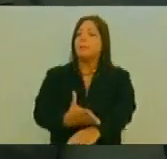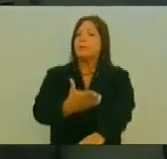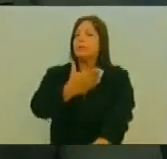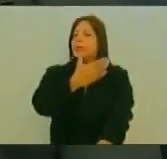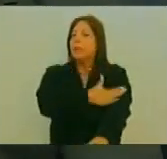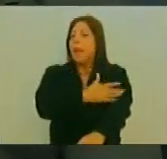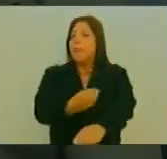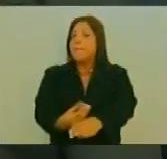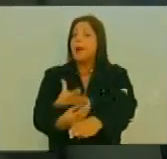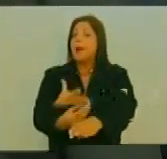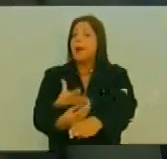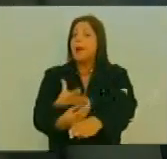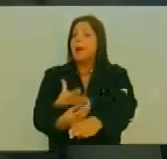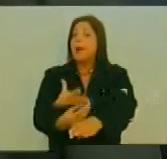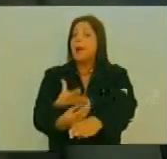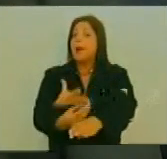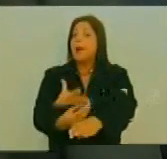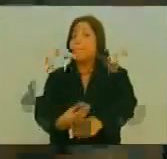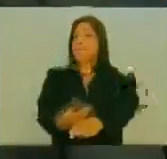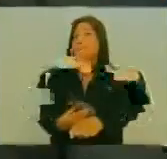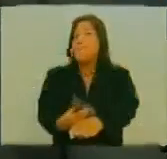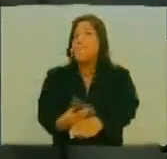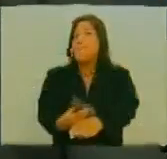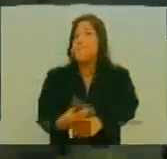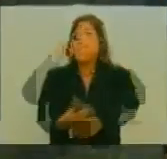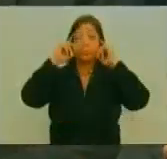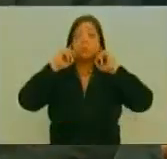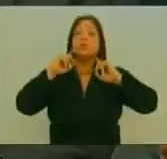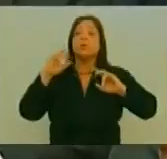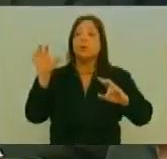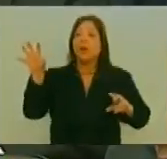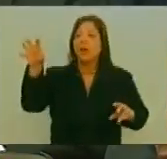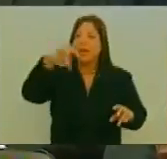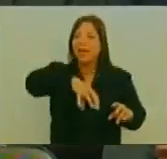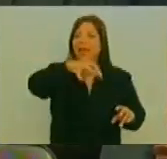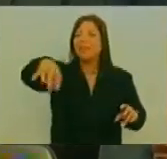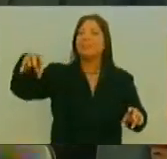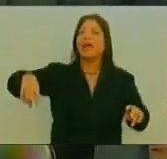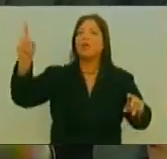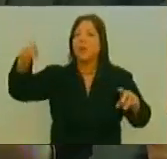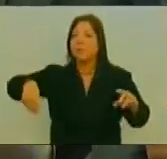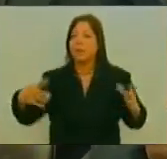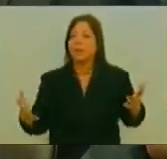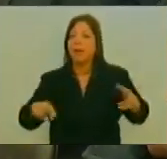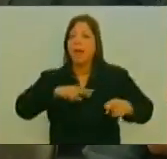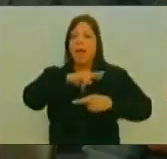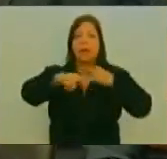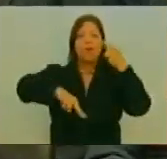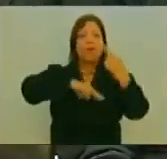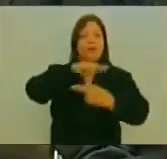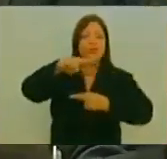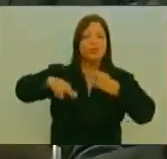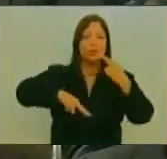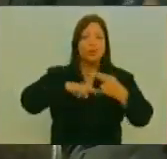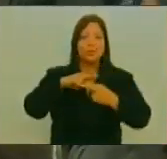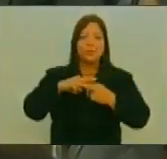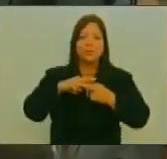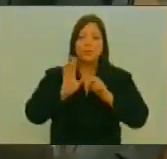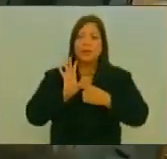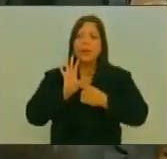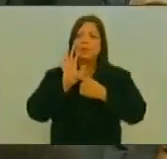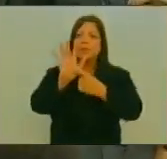manipulación Que ejercen De los estados De nuestro país La revolución Bolivariana Ha